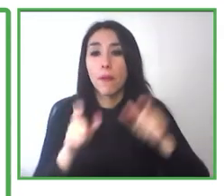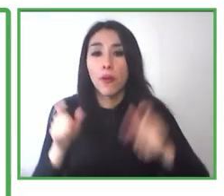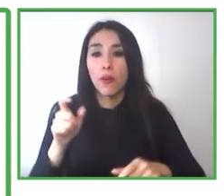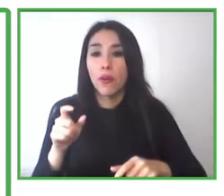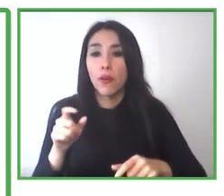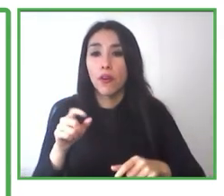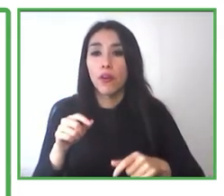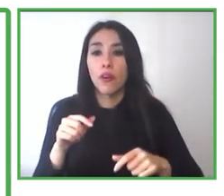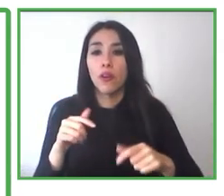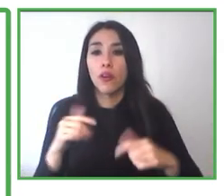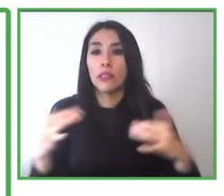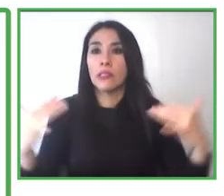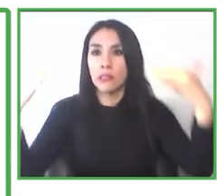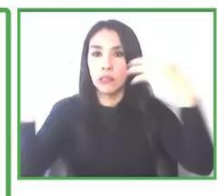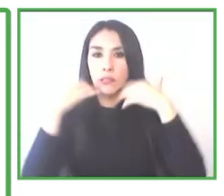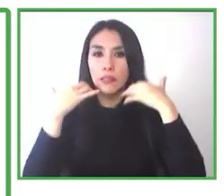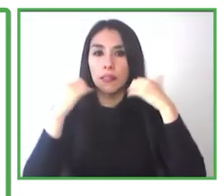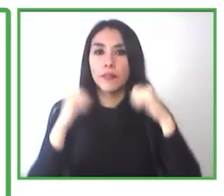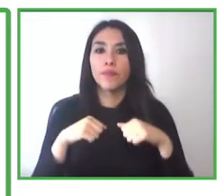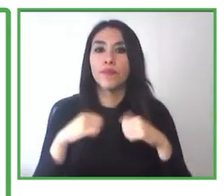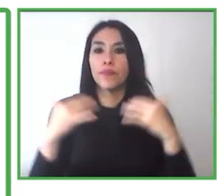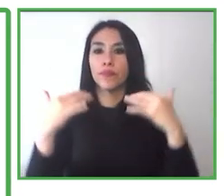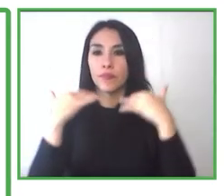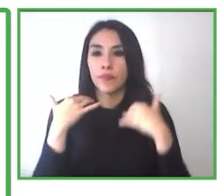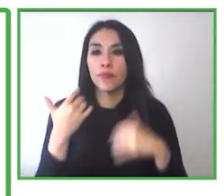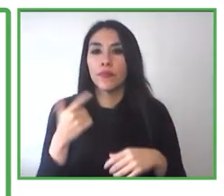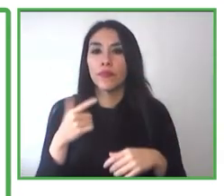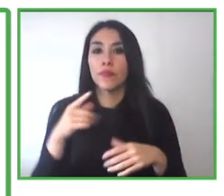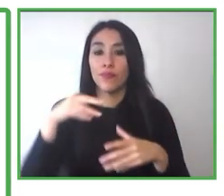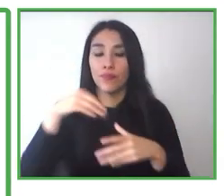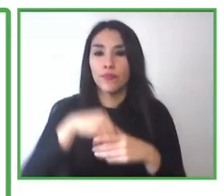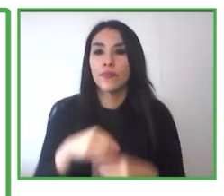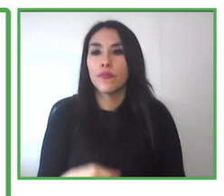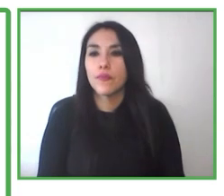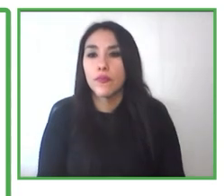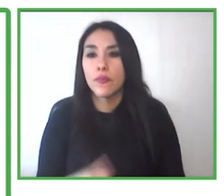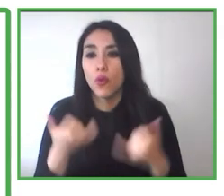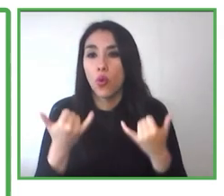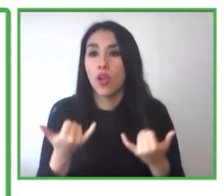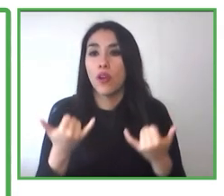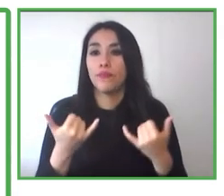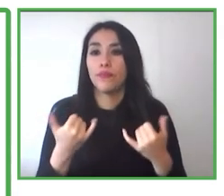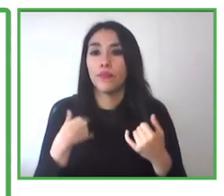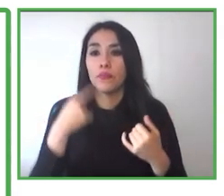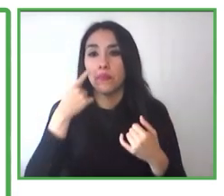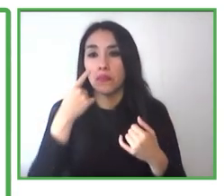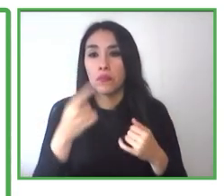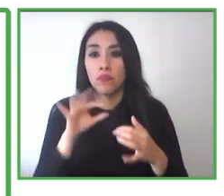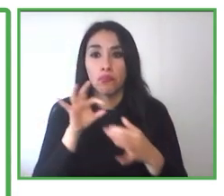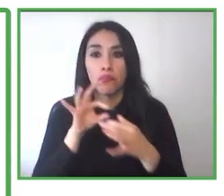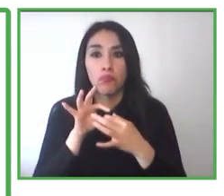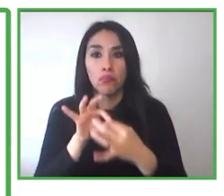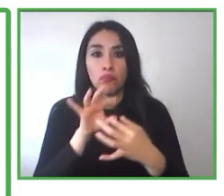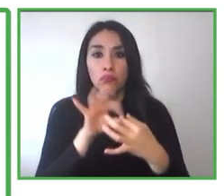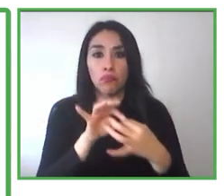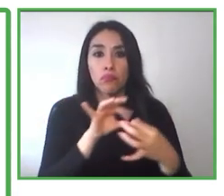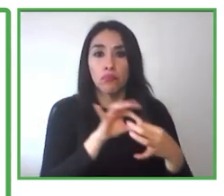Nuestro programa de inclusión, a través de estas alianzas público-privada, hemos podido hacer distintos